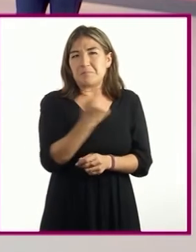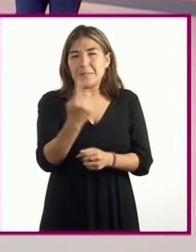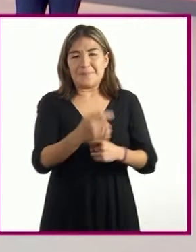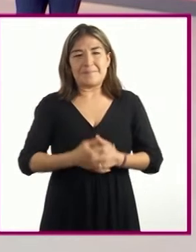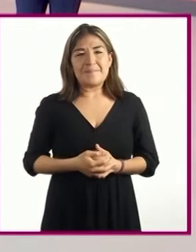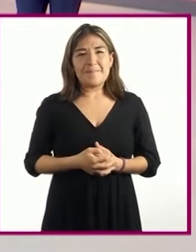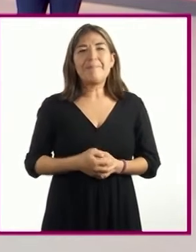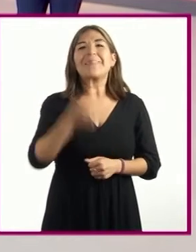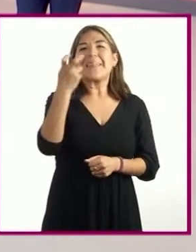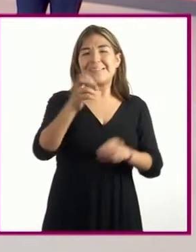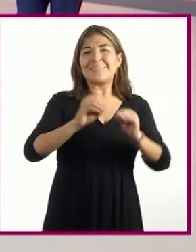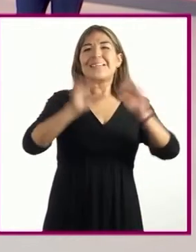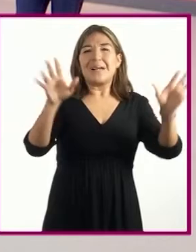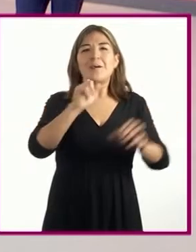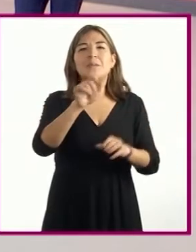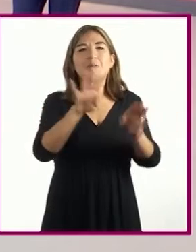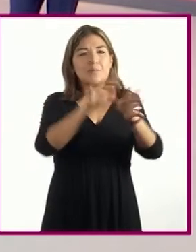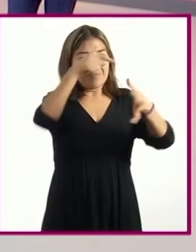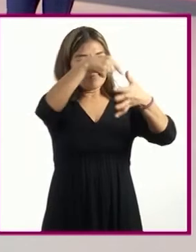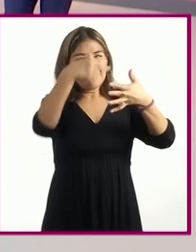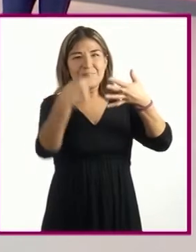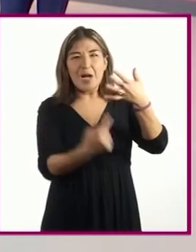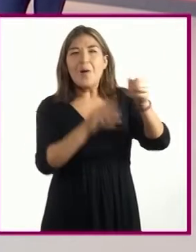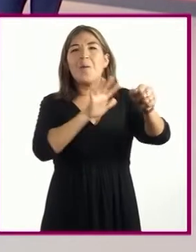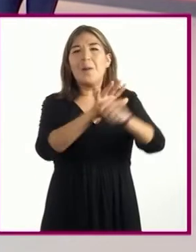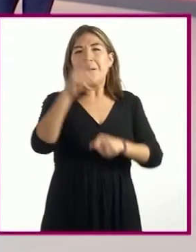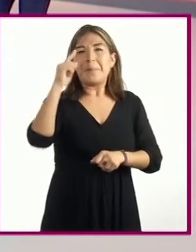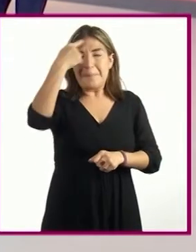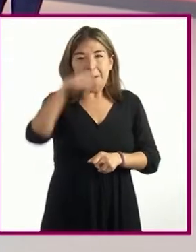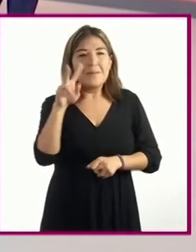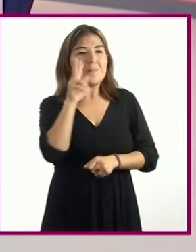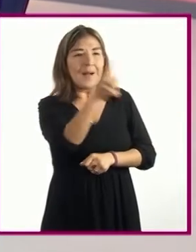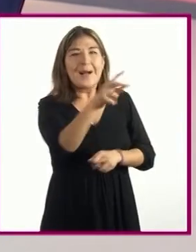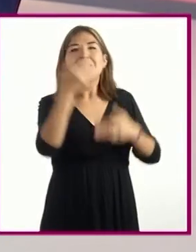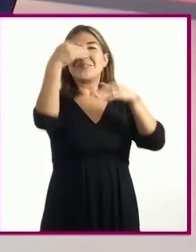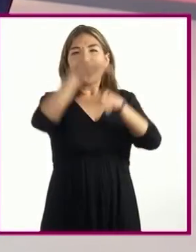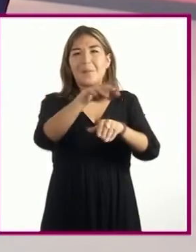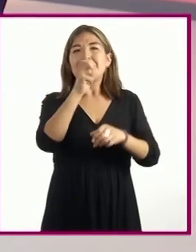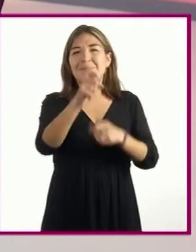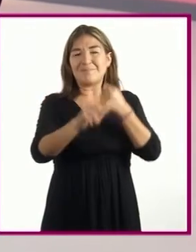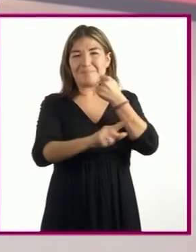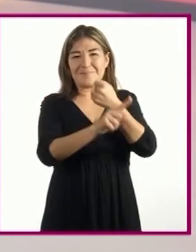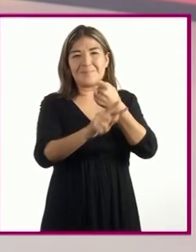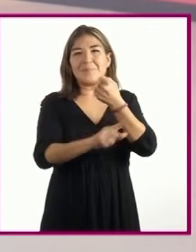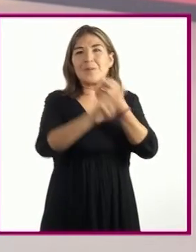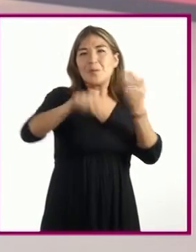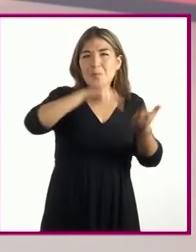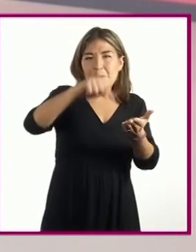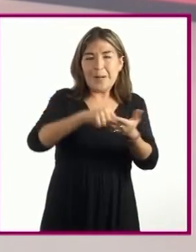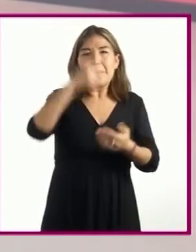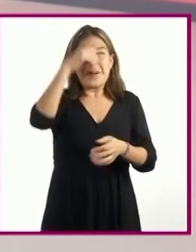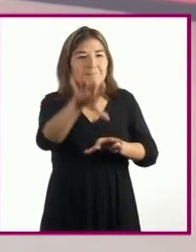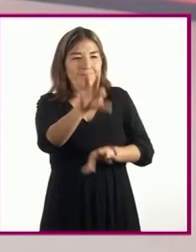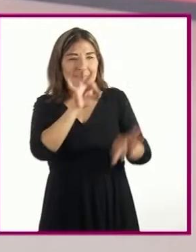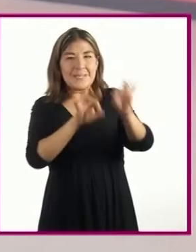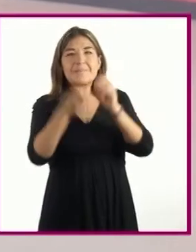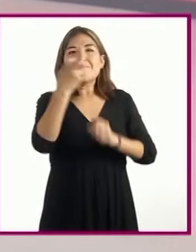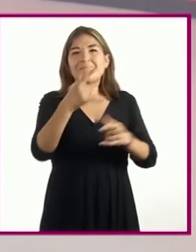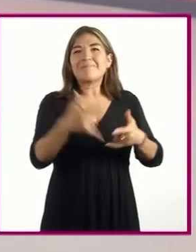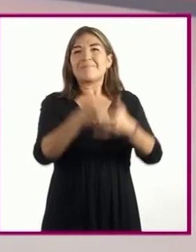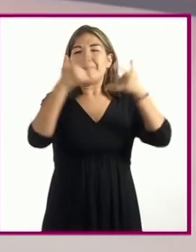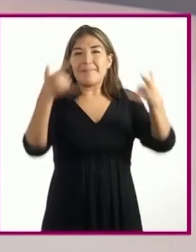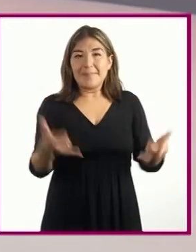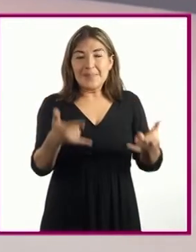Claro, hay una serie de aspectos que debemos observar acerca de los espacios que podemos retomar de las narraciones,